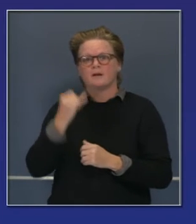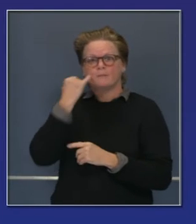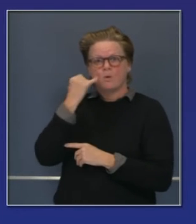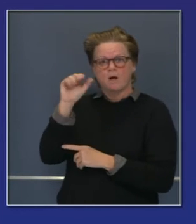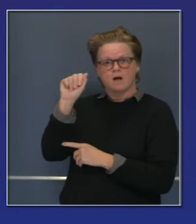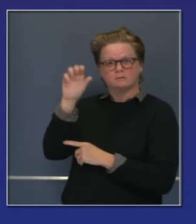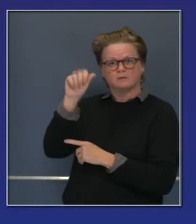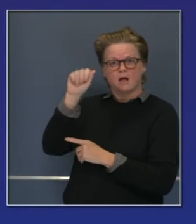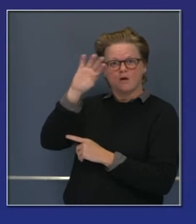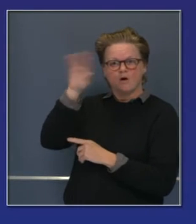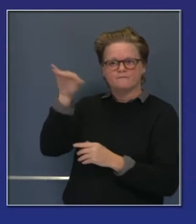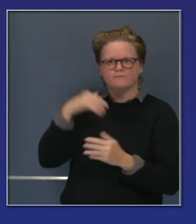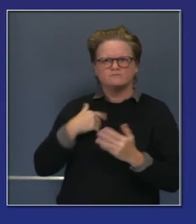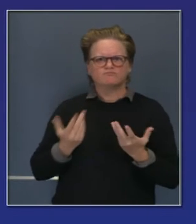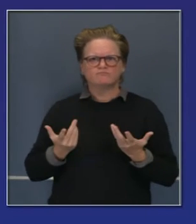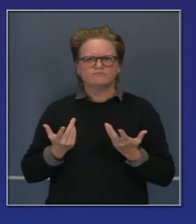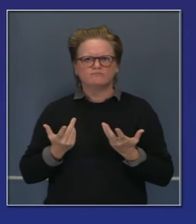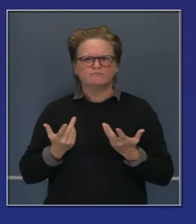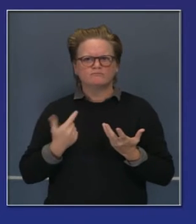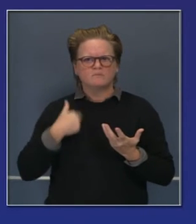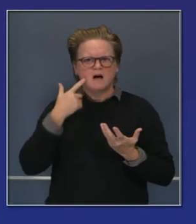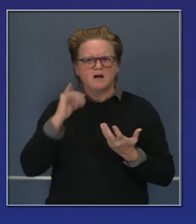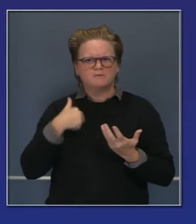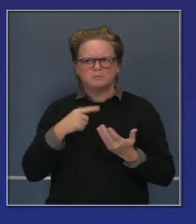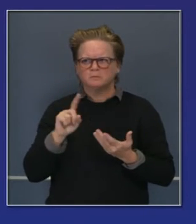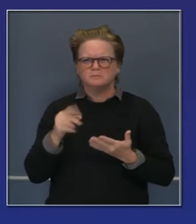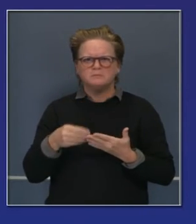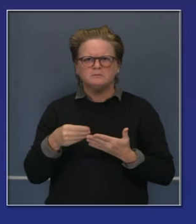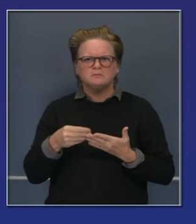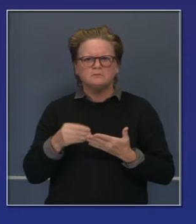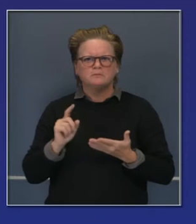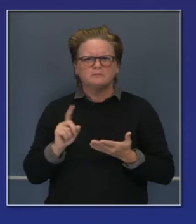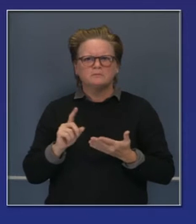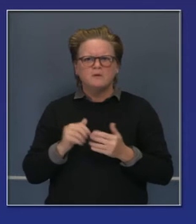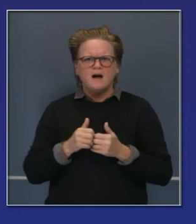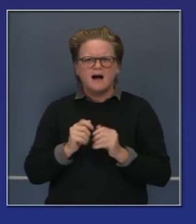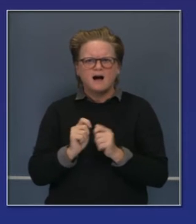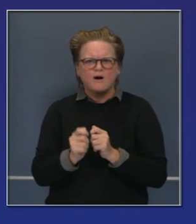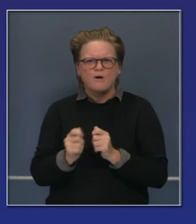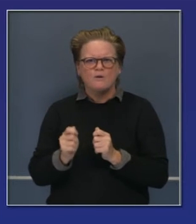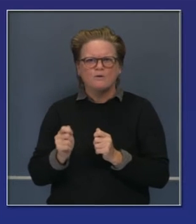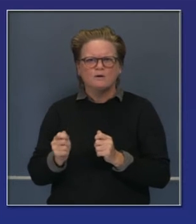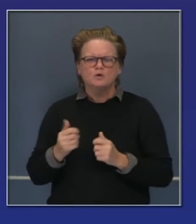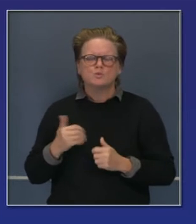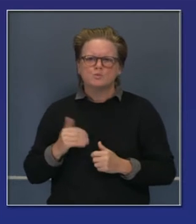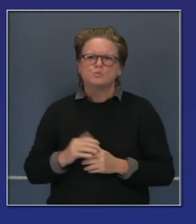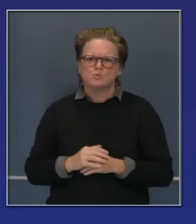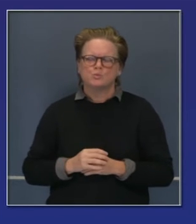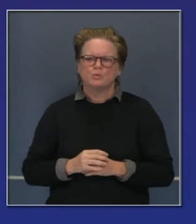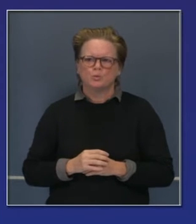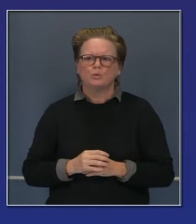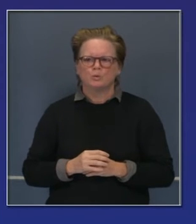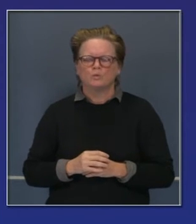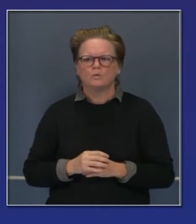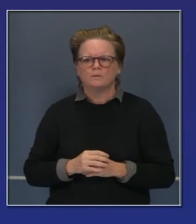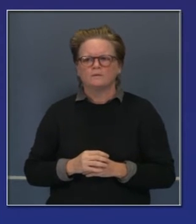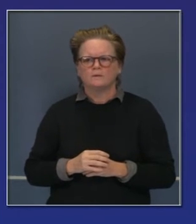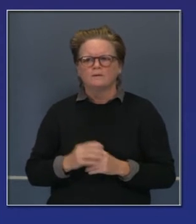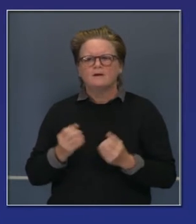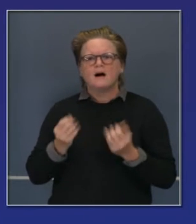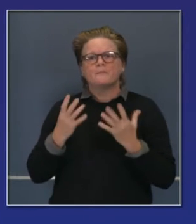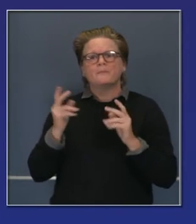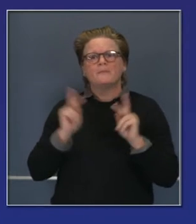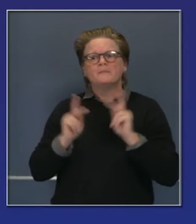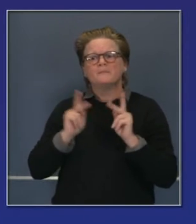si se retira la ley. Y también Peter nos hablará de esto en un momento. Hablará un cambio importante en las primas este año. A pesar del